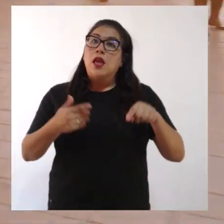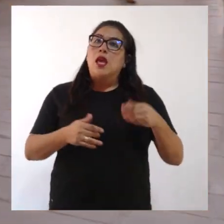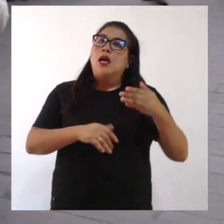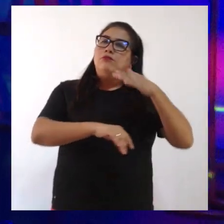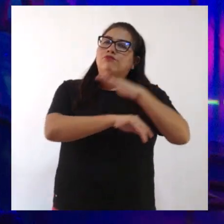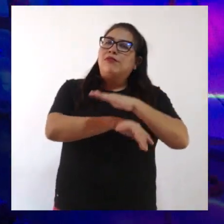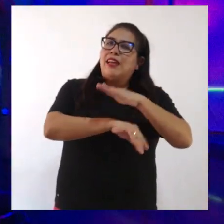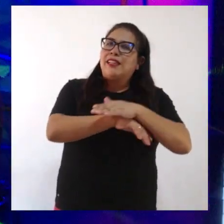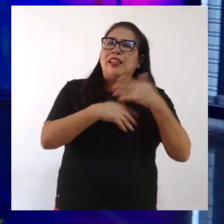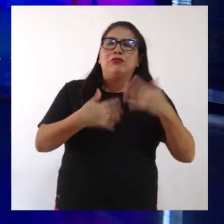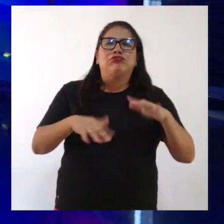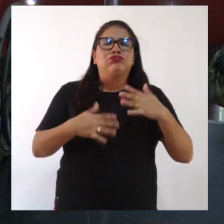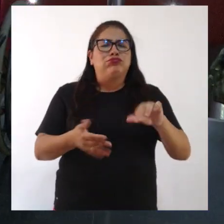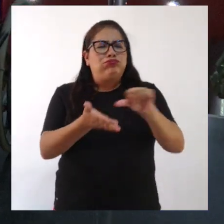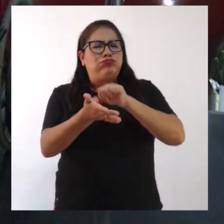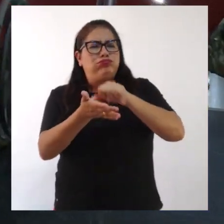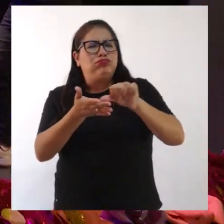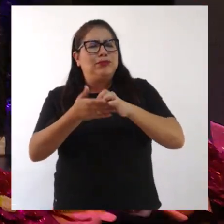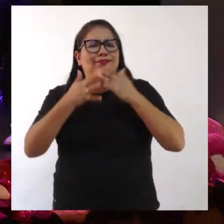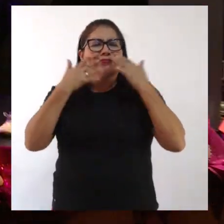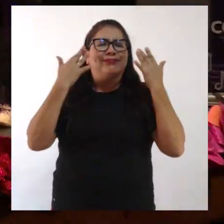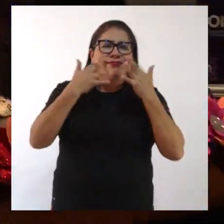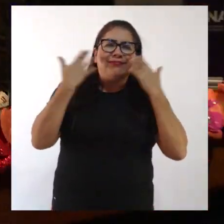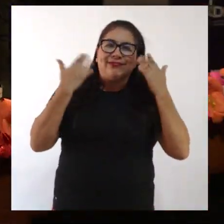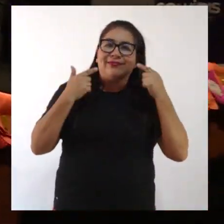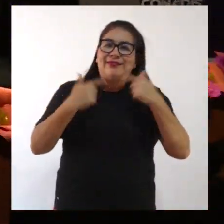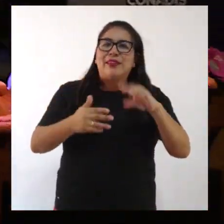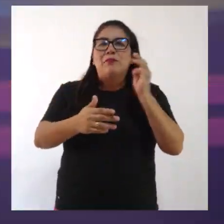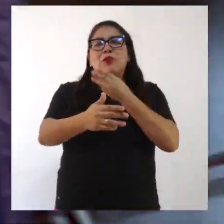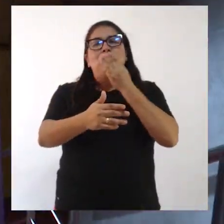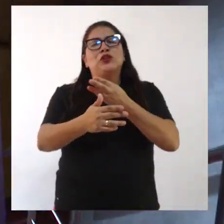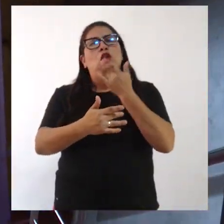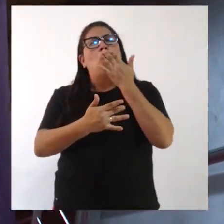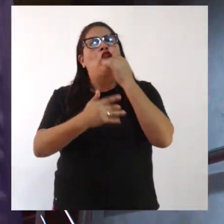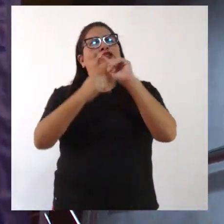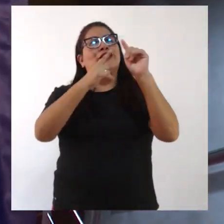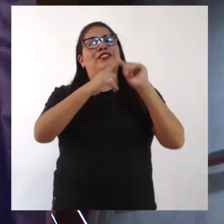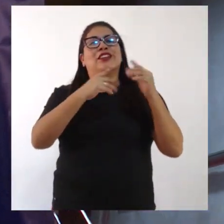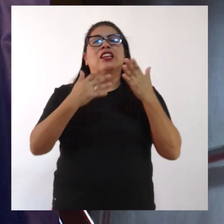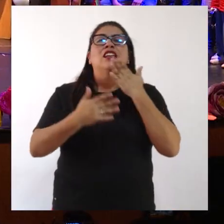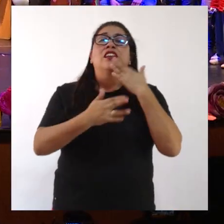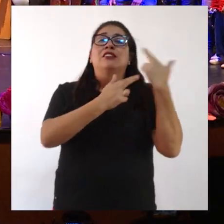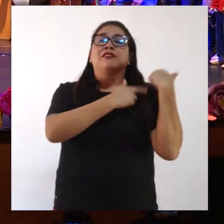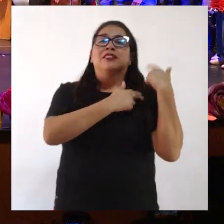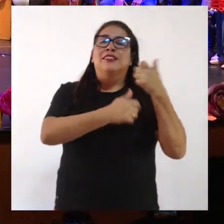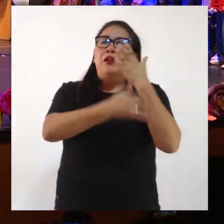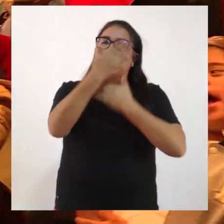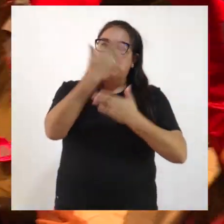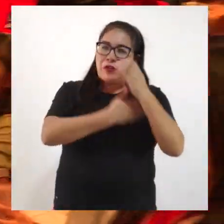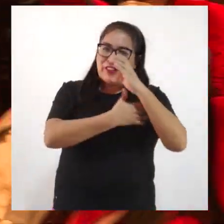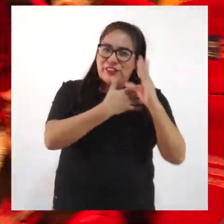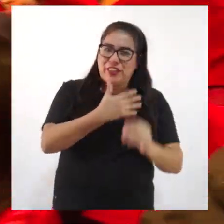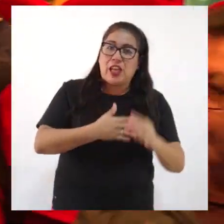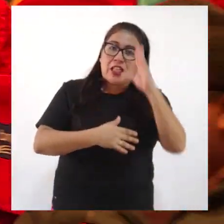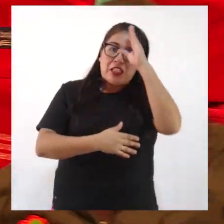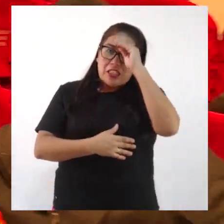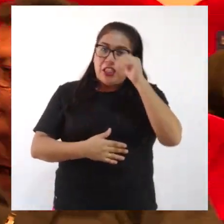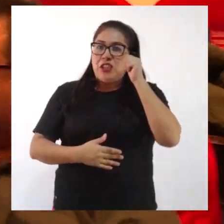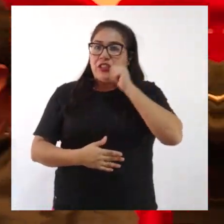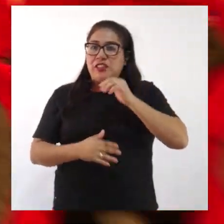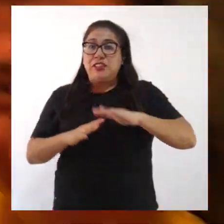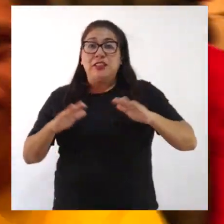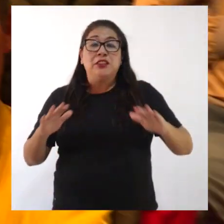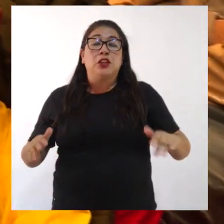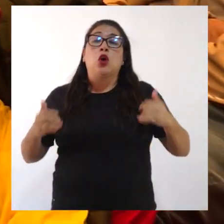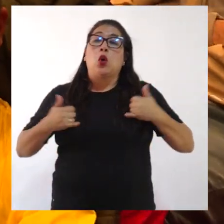Una tarde cargada de arte y alegría, así se vivió el evento Música y Color organizado por el Conadis donde niñas, niños